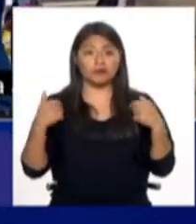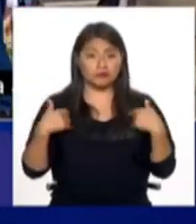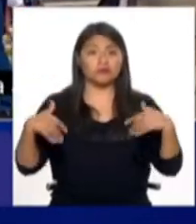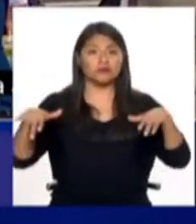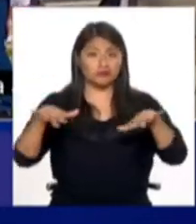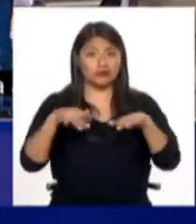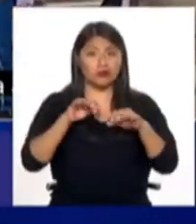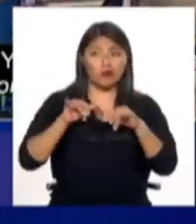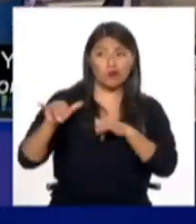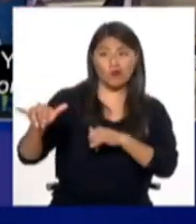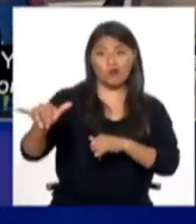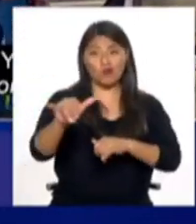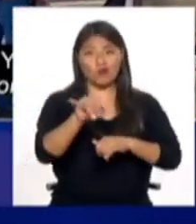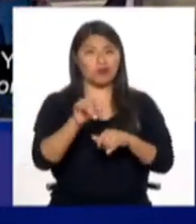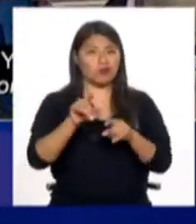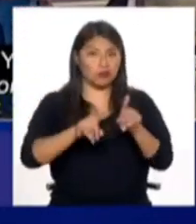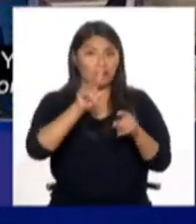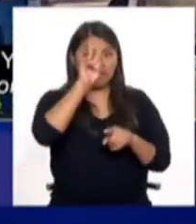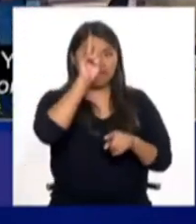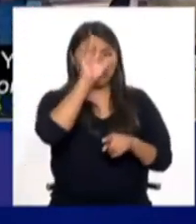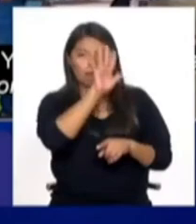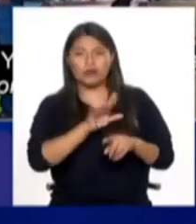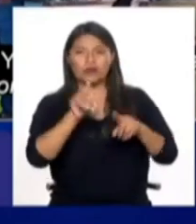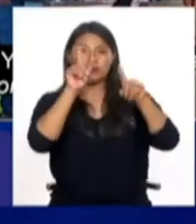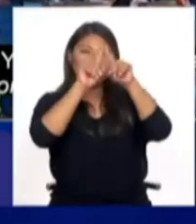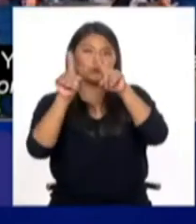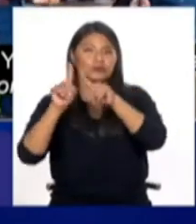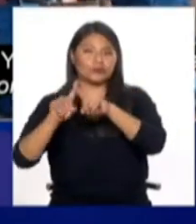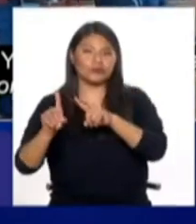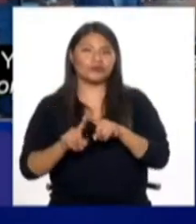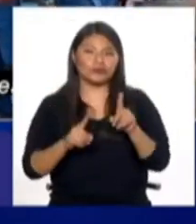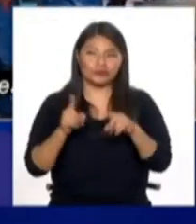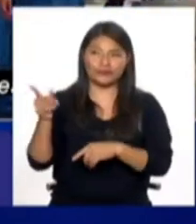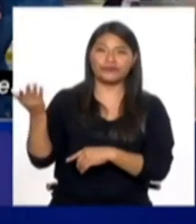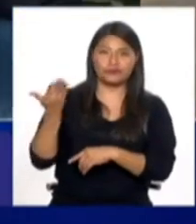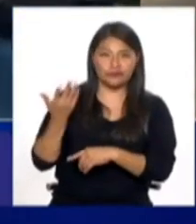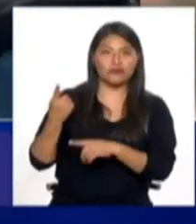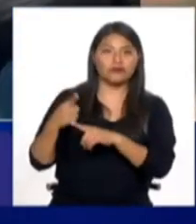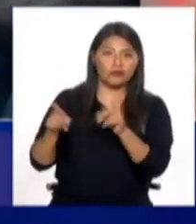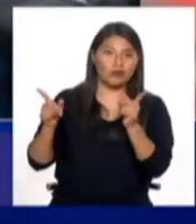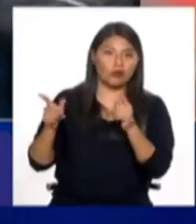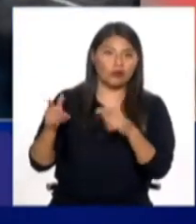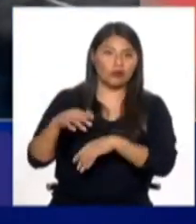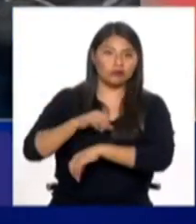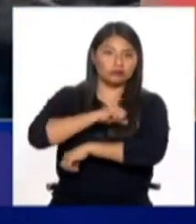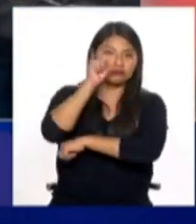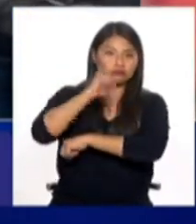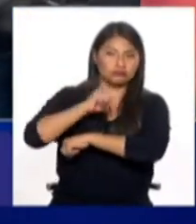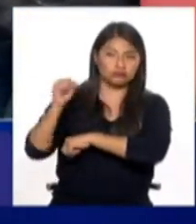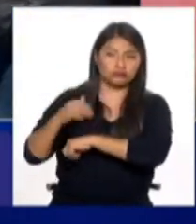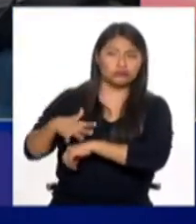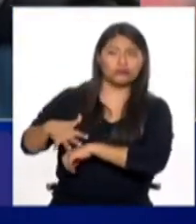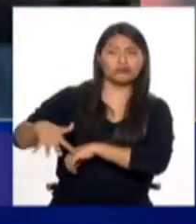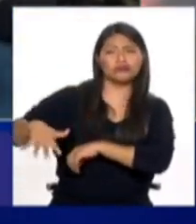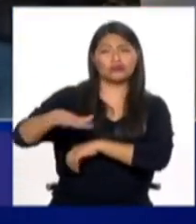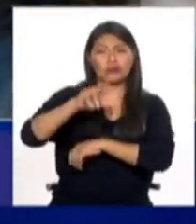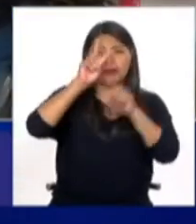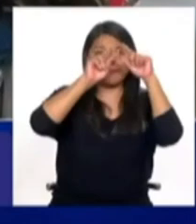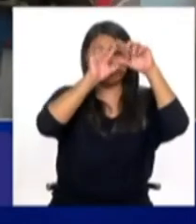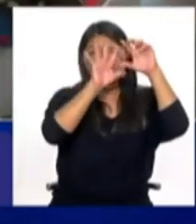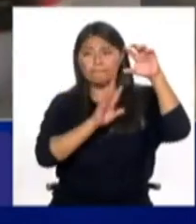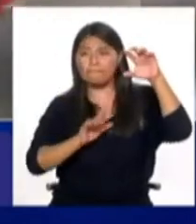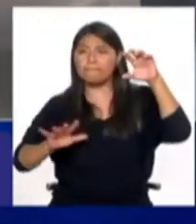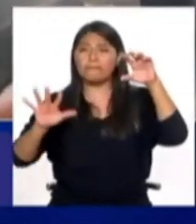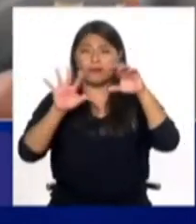y evidentemente en un país tan diverso como el Perú, como bien has mencionado, hay personas andinas a lo largo y ancho del país como